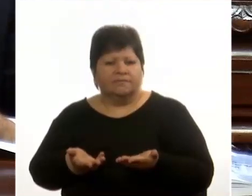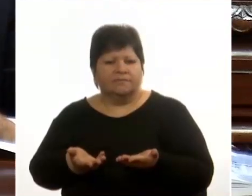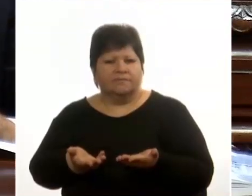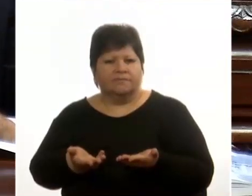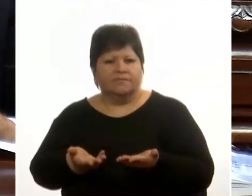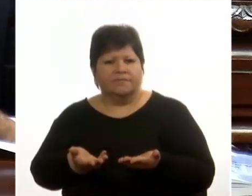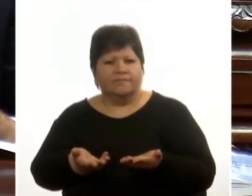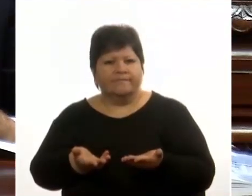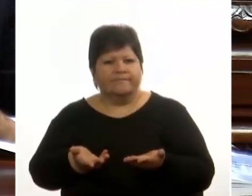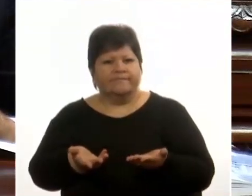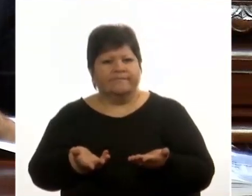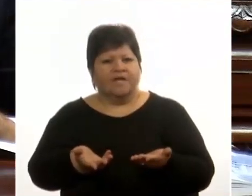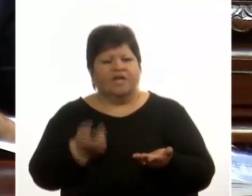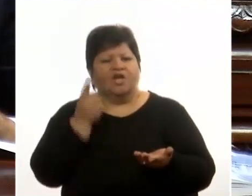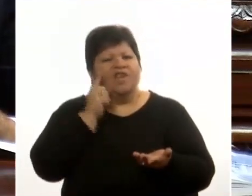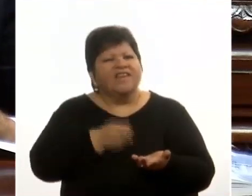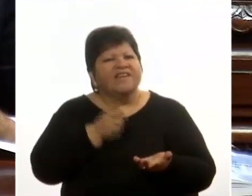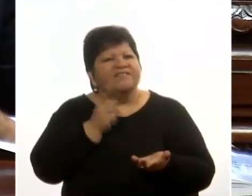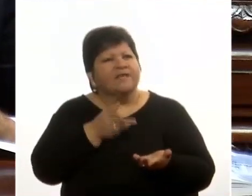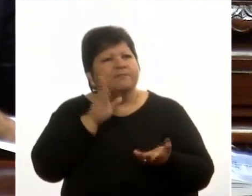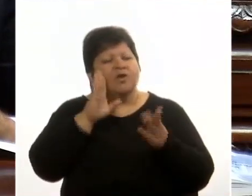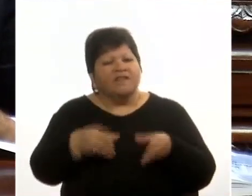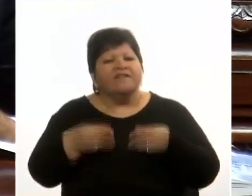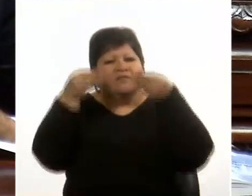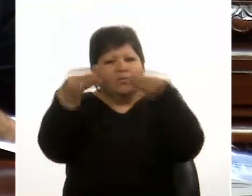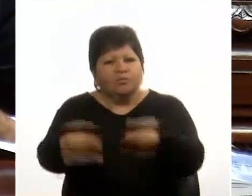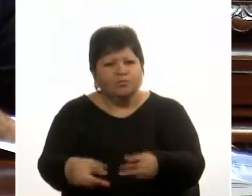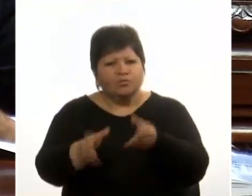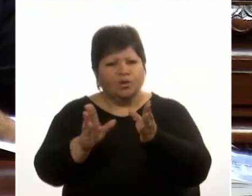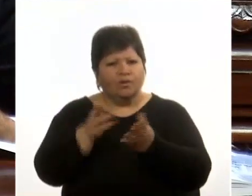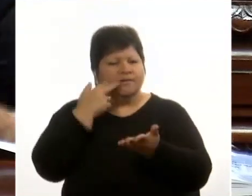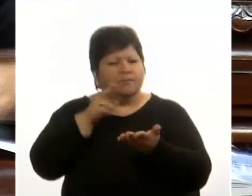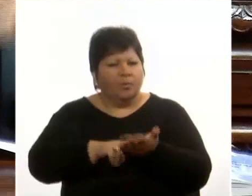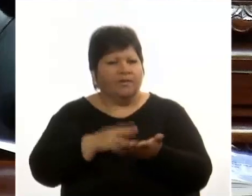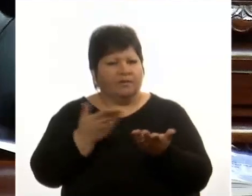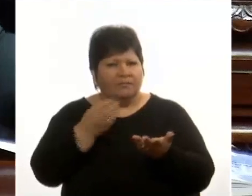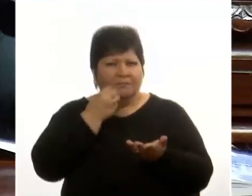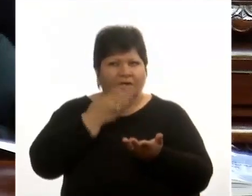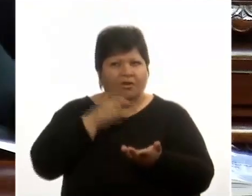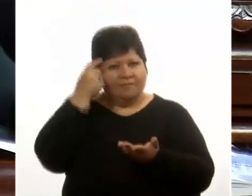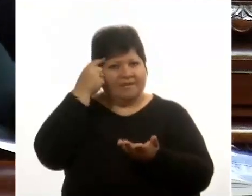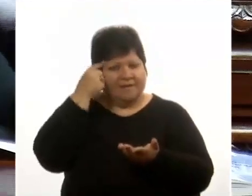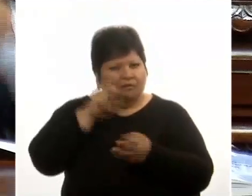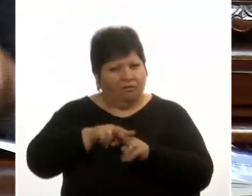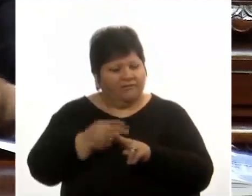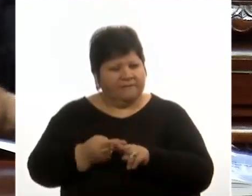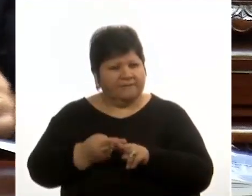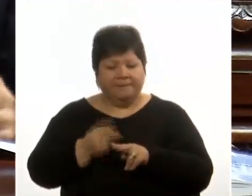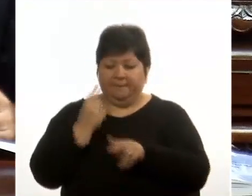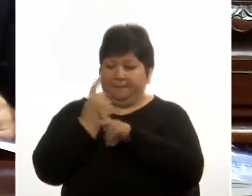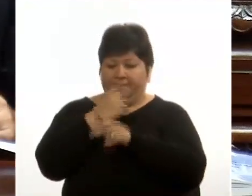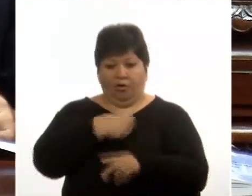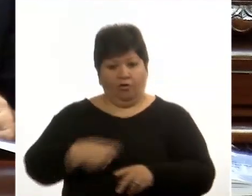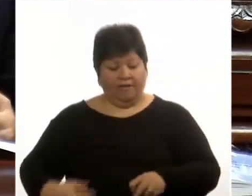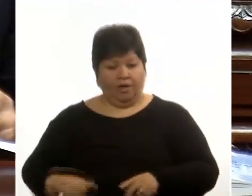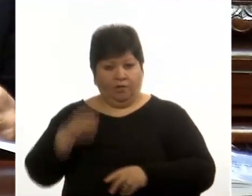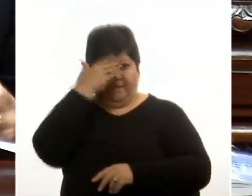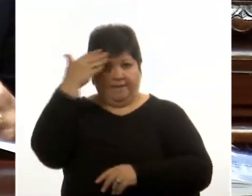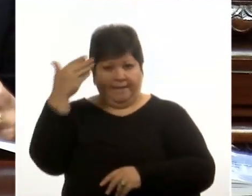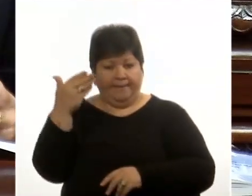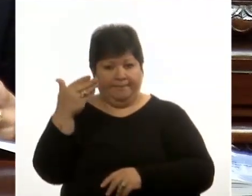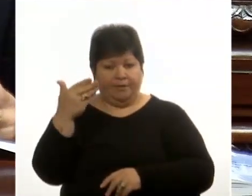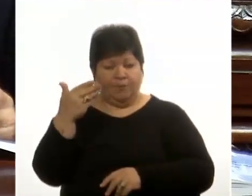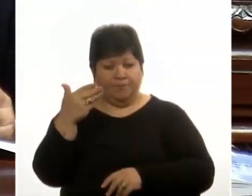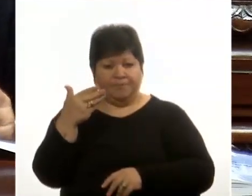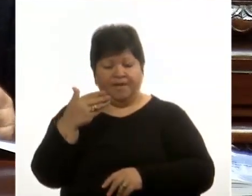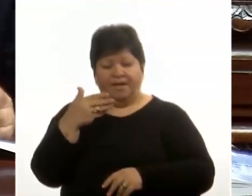No tendremos que replantearnos la devolución de impuestos. En el primer gobierno del Frente Amplio, recordamos cuando le entró